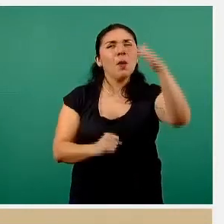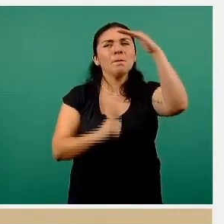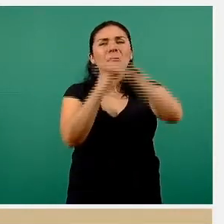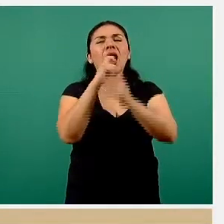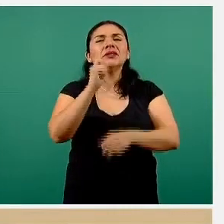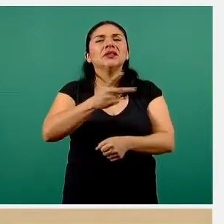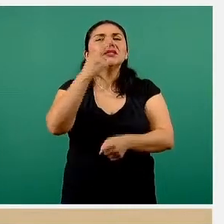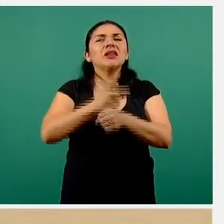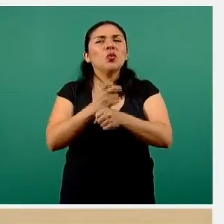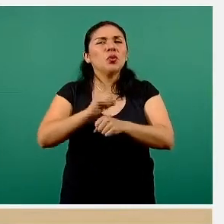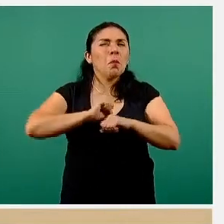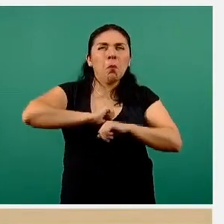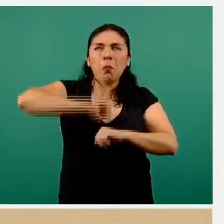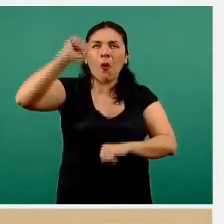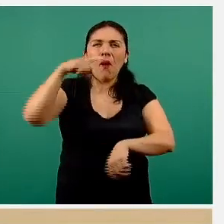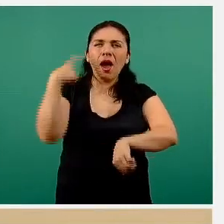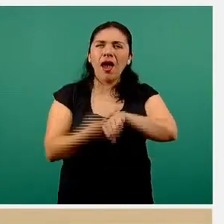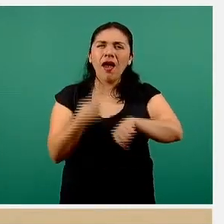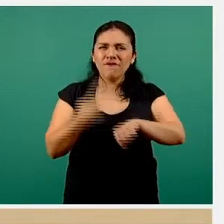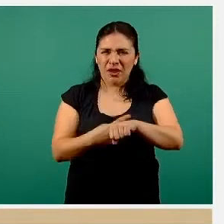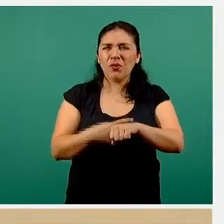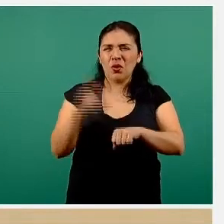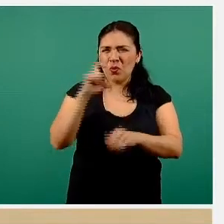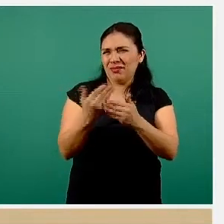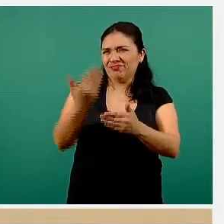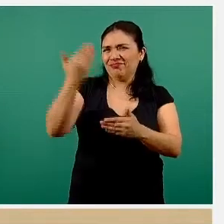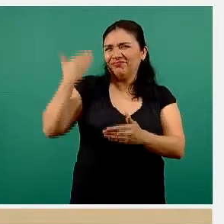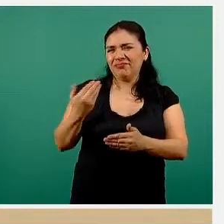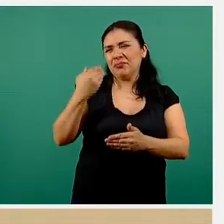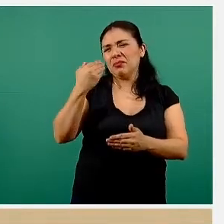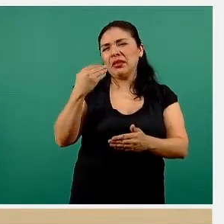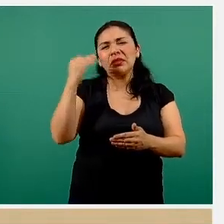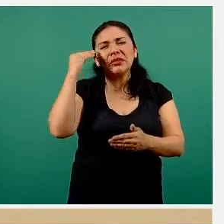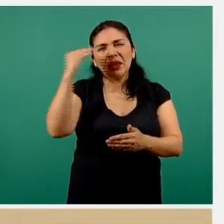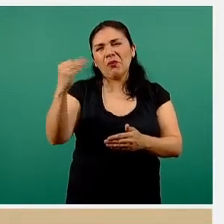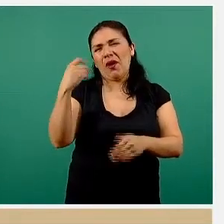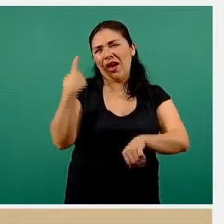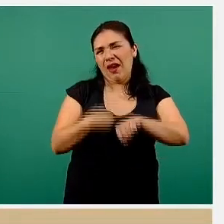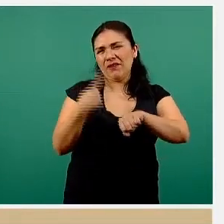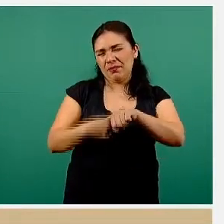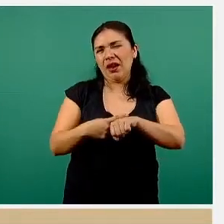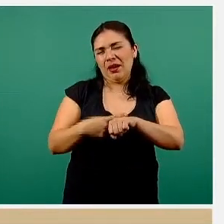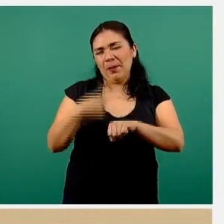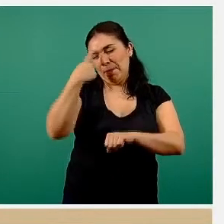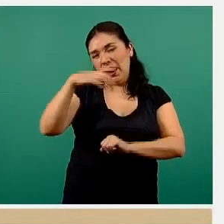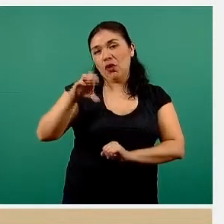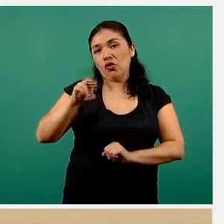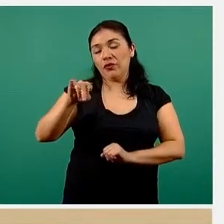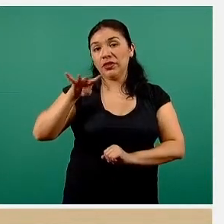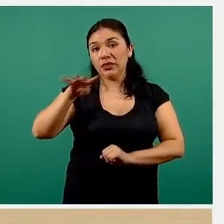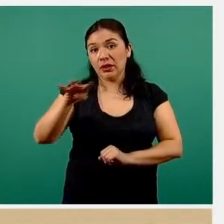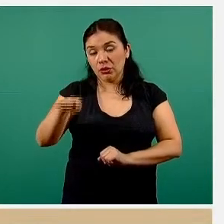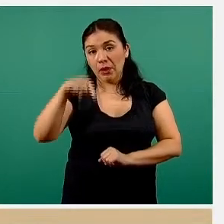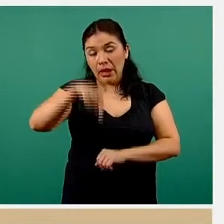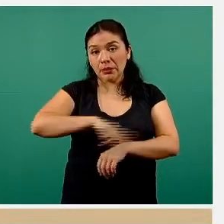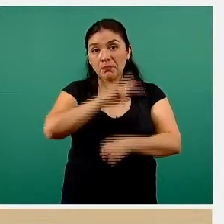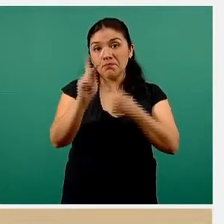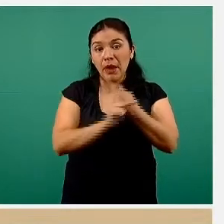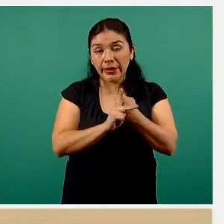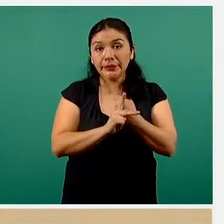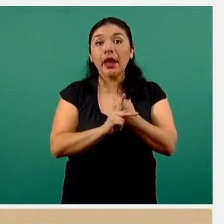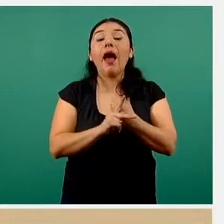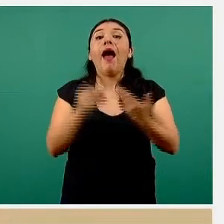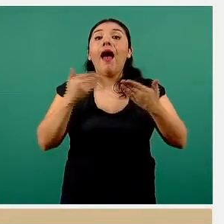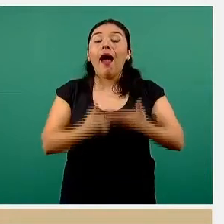la segunda ola, en el segundo pico epidémico de la epidemia de la COVID-19 en nuestro país.